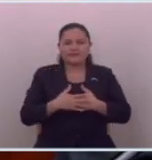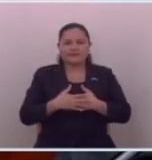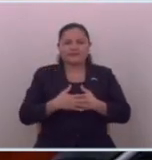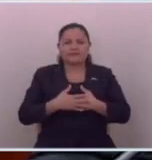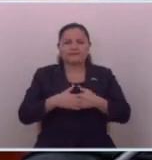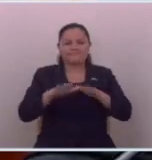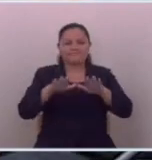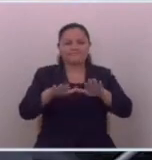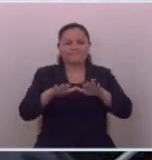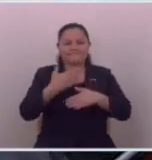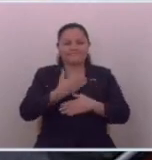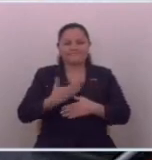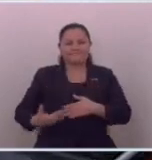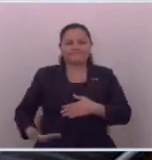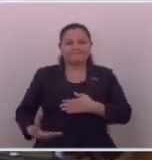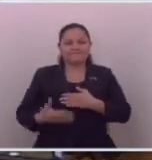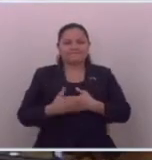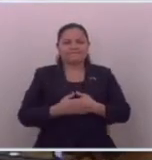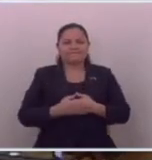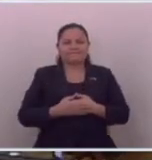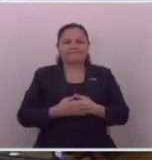muchas gracias señor presidente